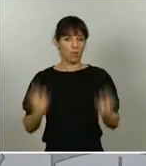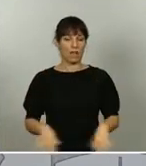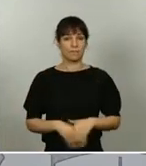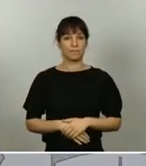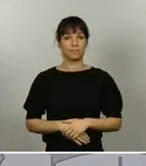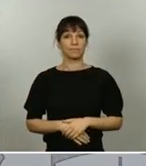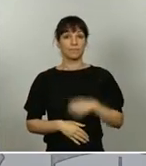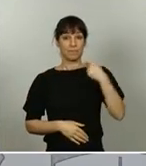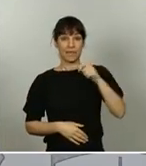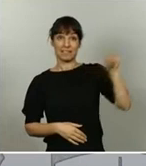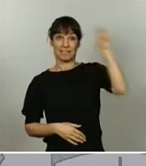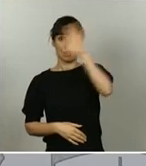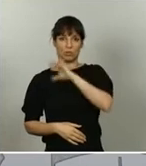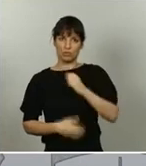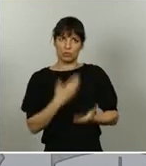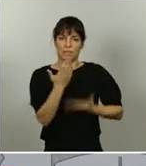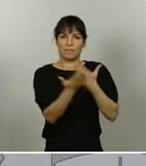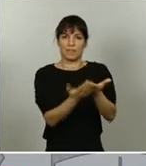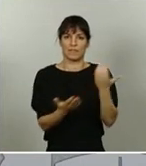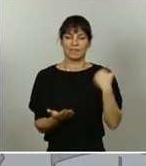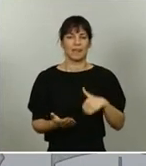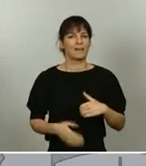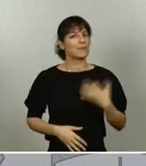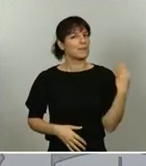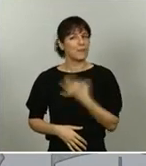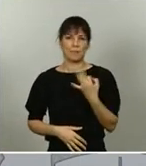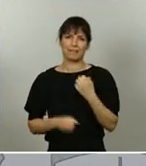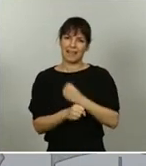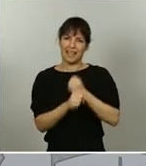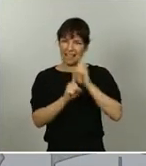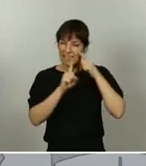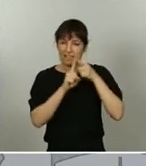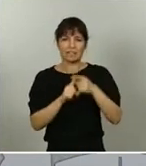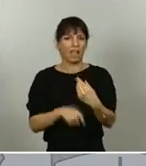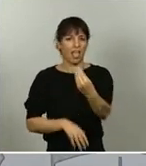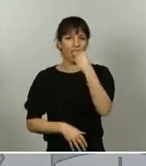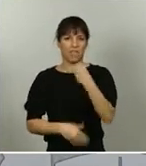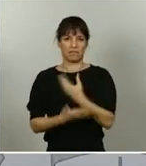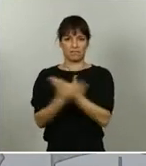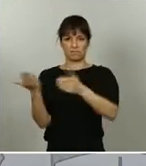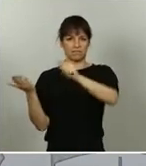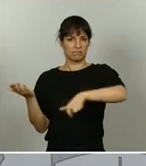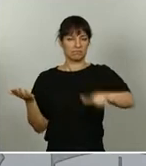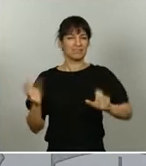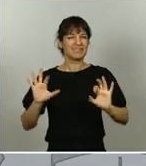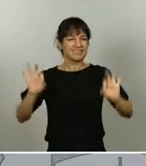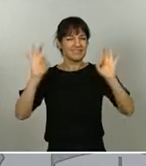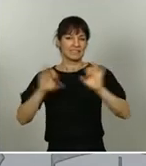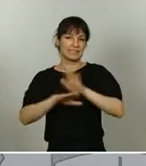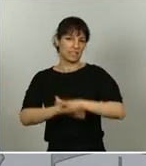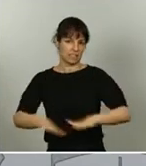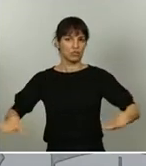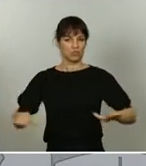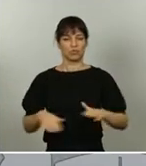presidentas autonómicos, es indispensable trabajar en ello en beneficio de todos los ciudadanos y, sobre todo, de los niños y niñas de los menores